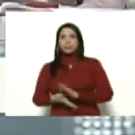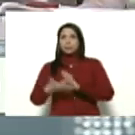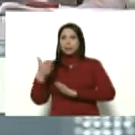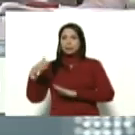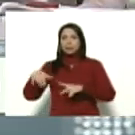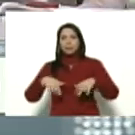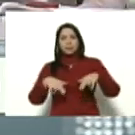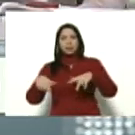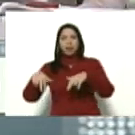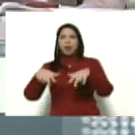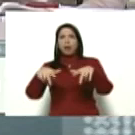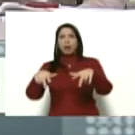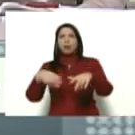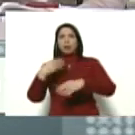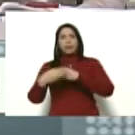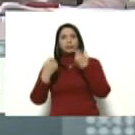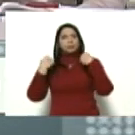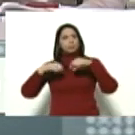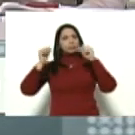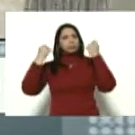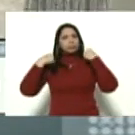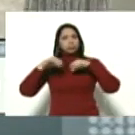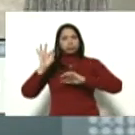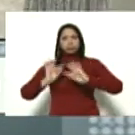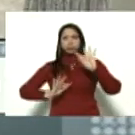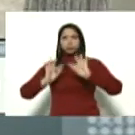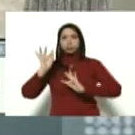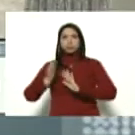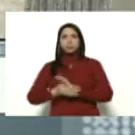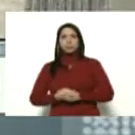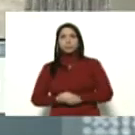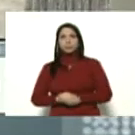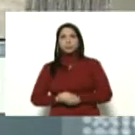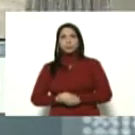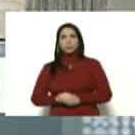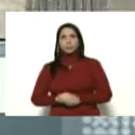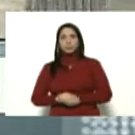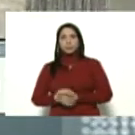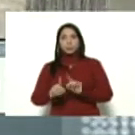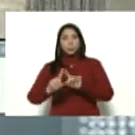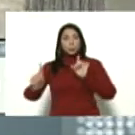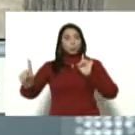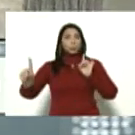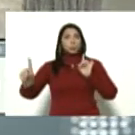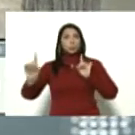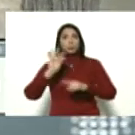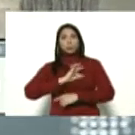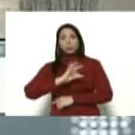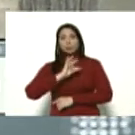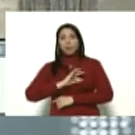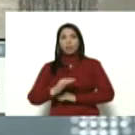caminar, hacer ejercicio, bueno, guardar la distancia social,